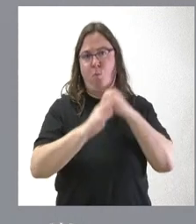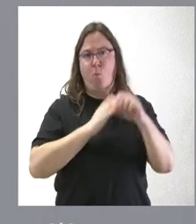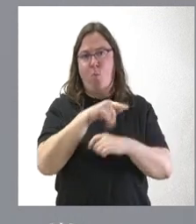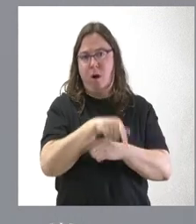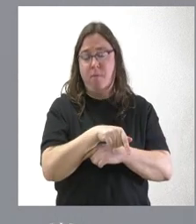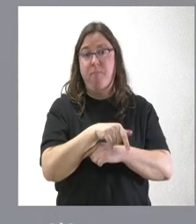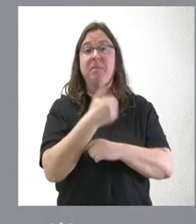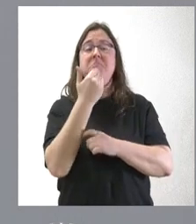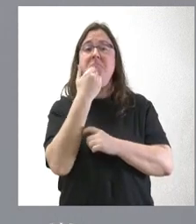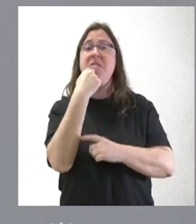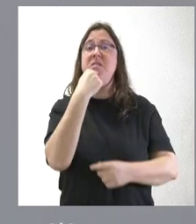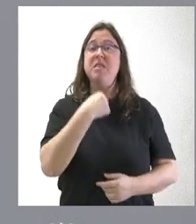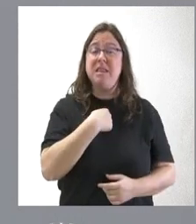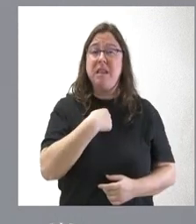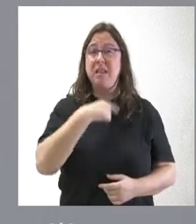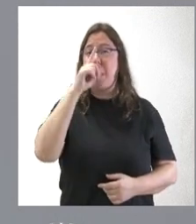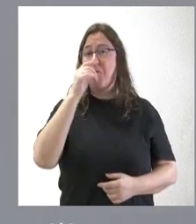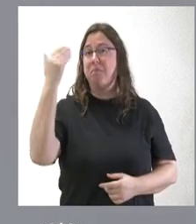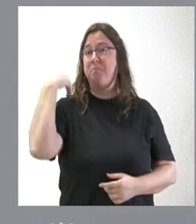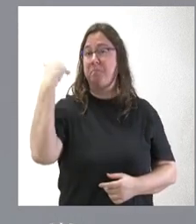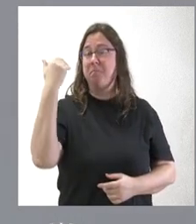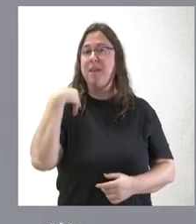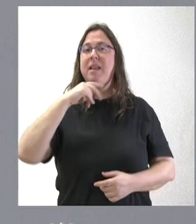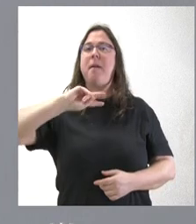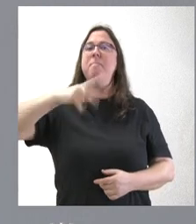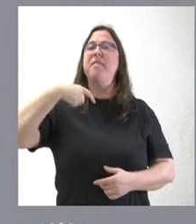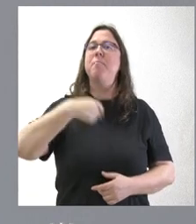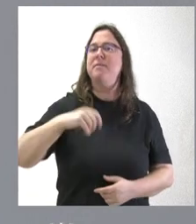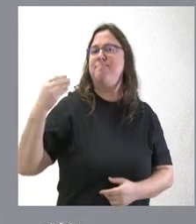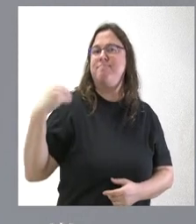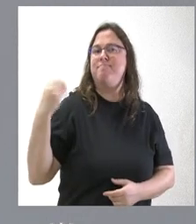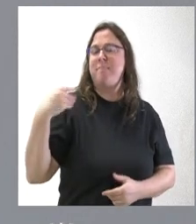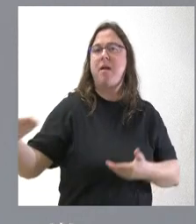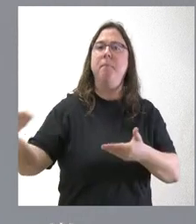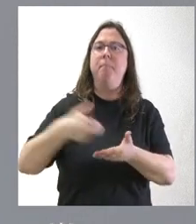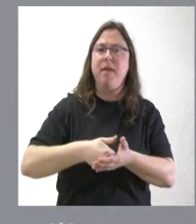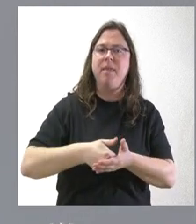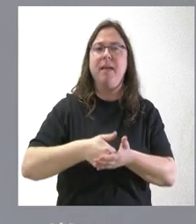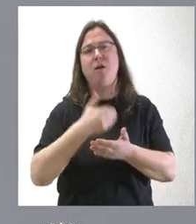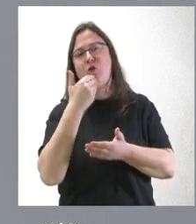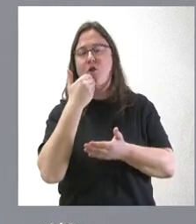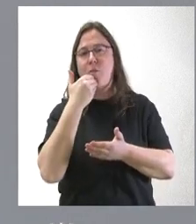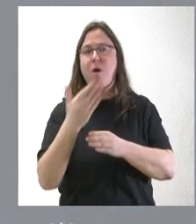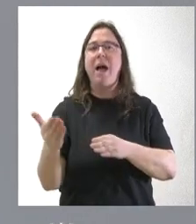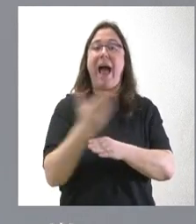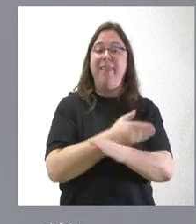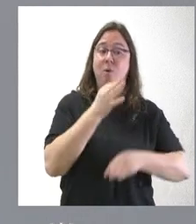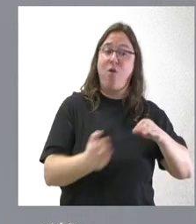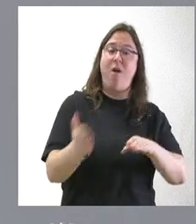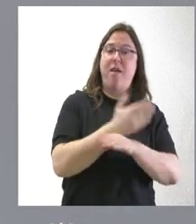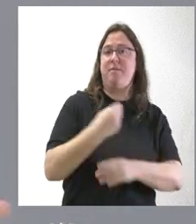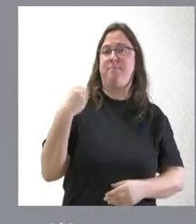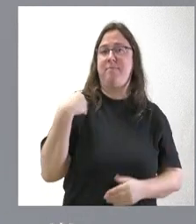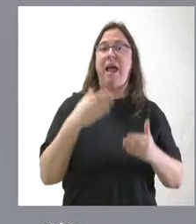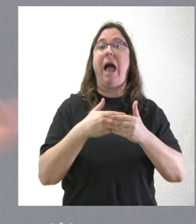Se nos acusó, usted recordará, en el requerimiento por parte de la vicepresidenta que se nos pedía, como vía previa a la judicial, pues que